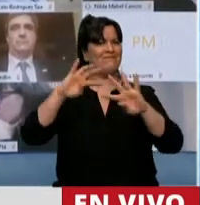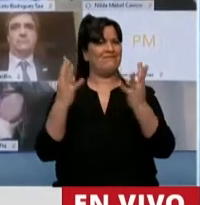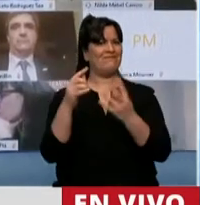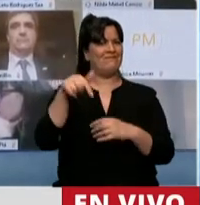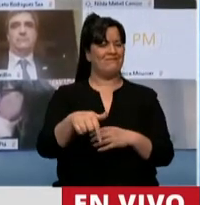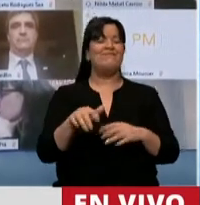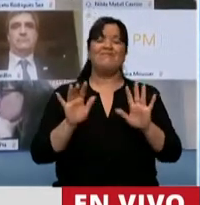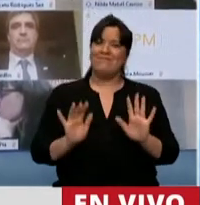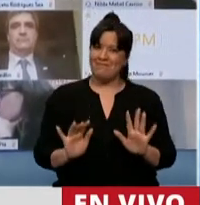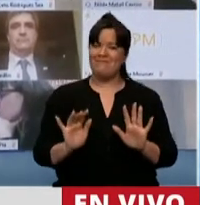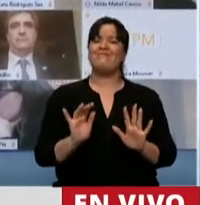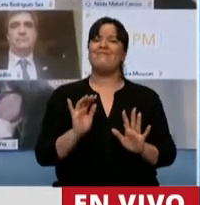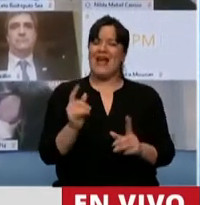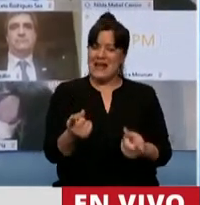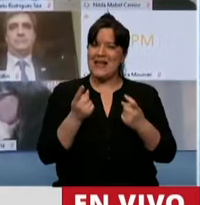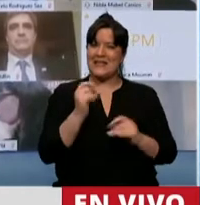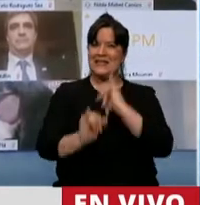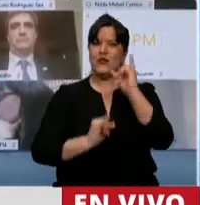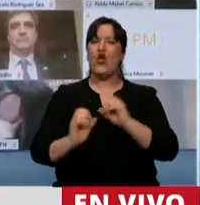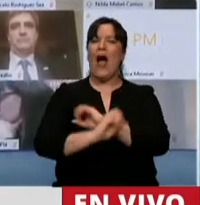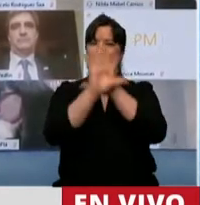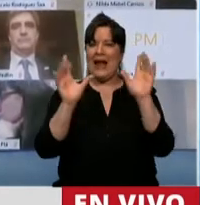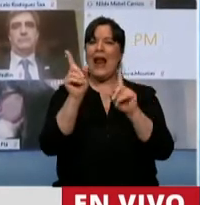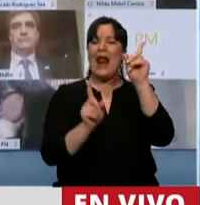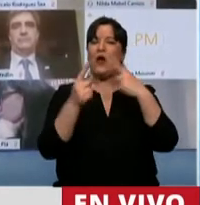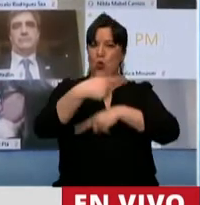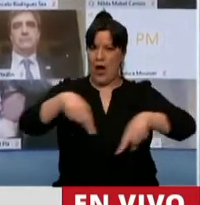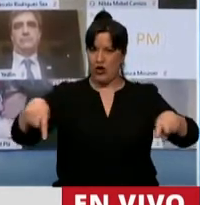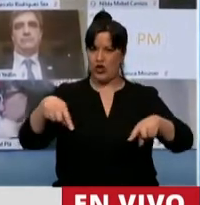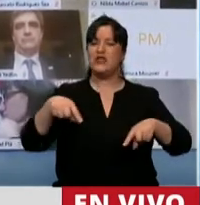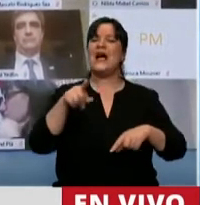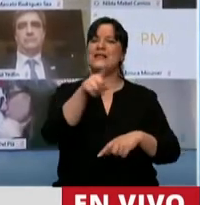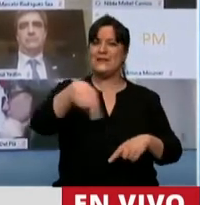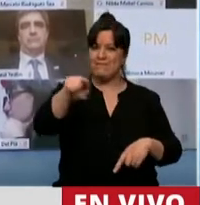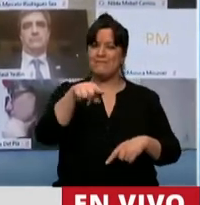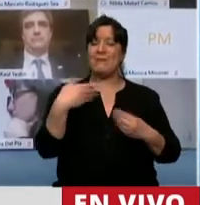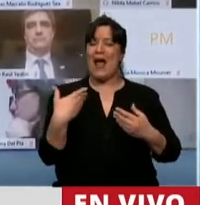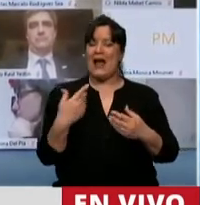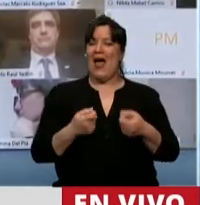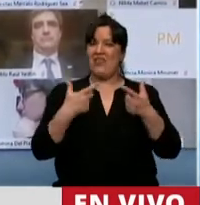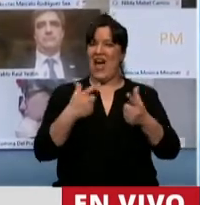quizás aclarar algunas cosas y volver a traer un poco de información.